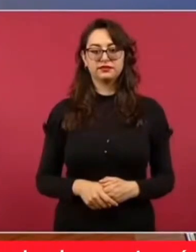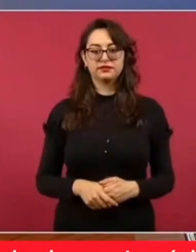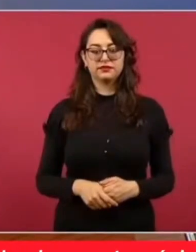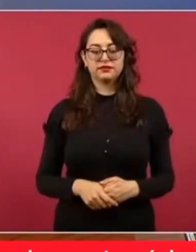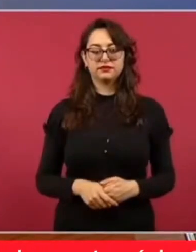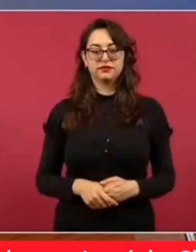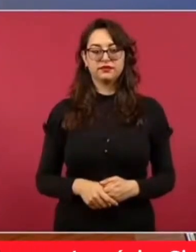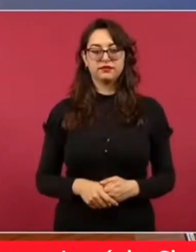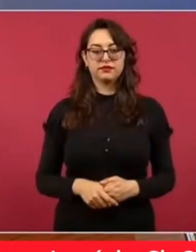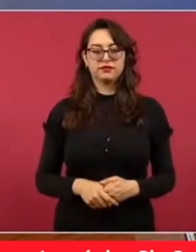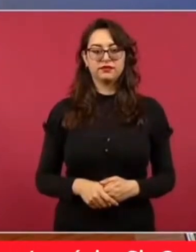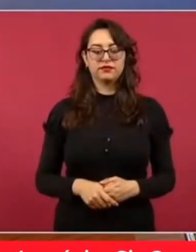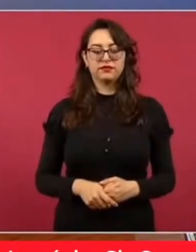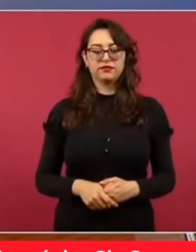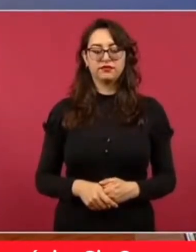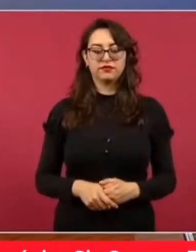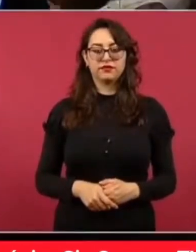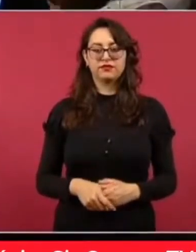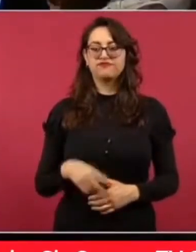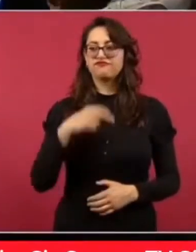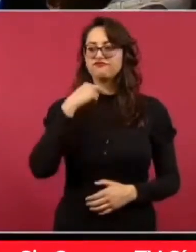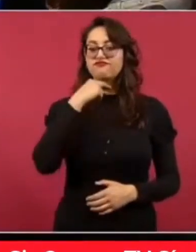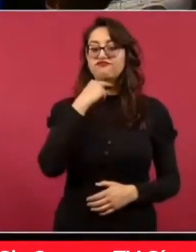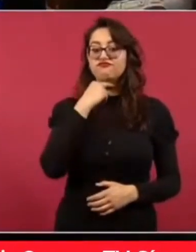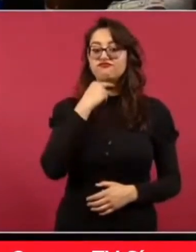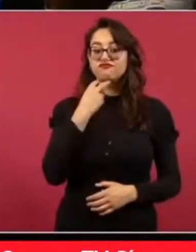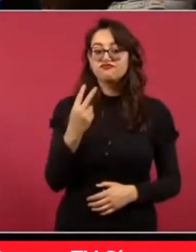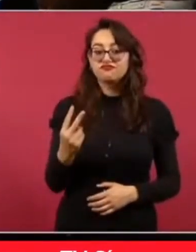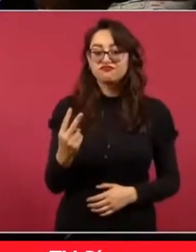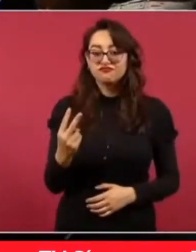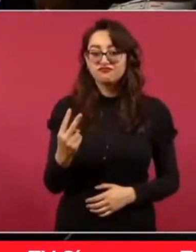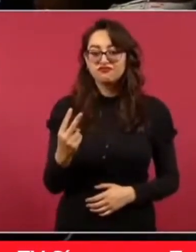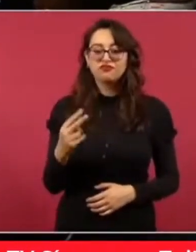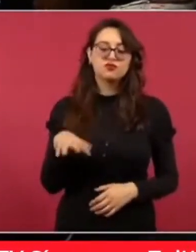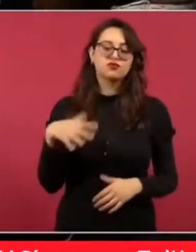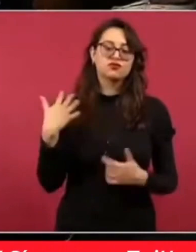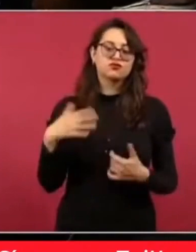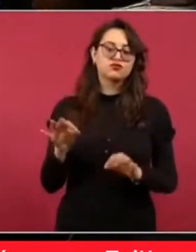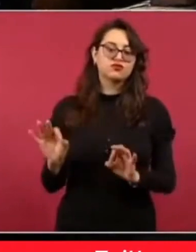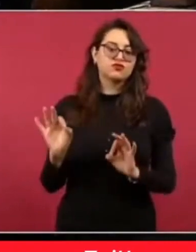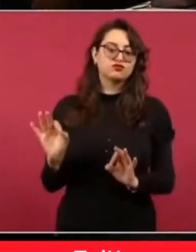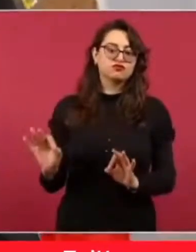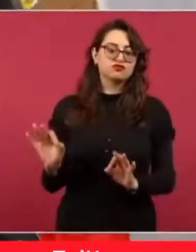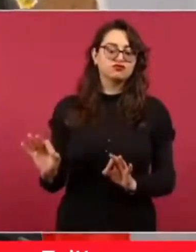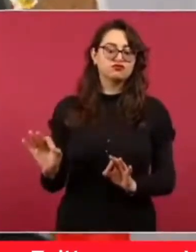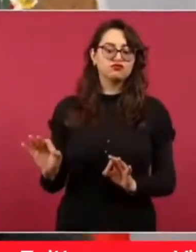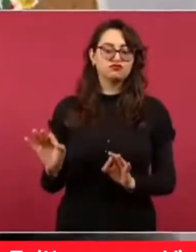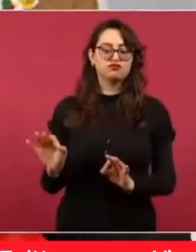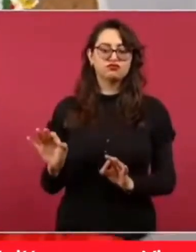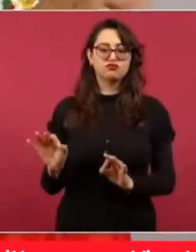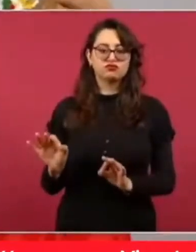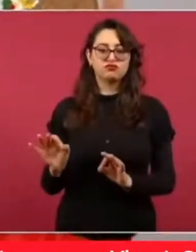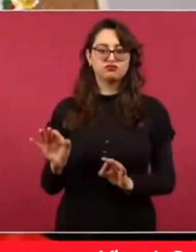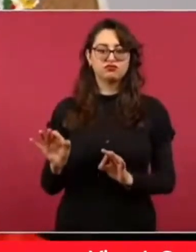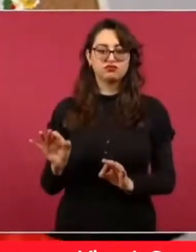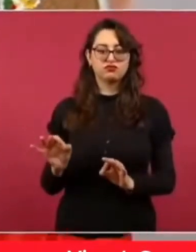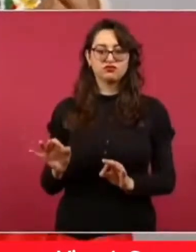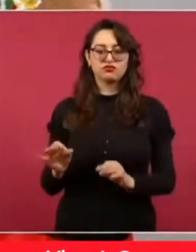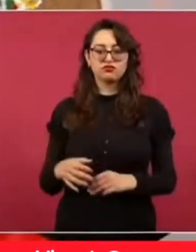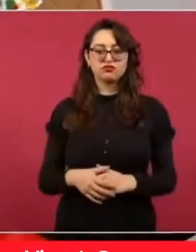únicas, porque ahora con